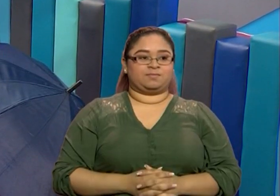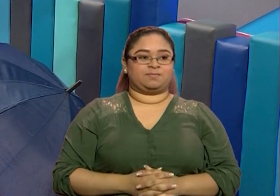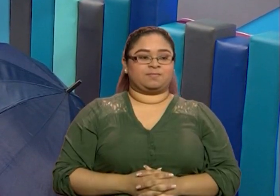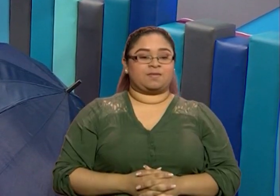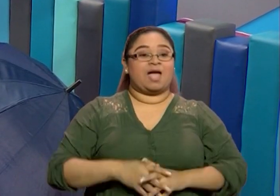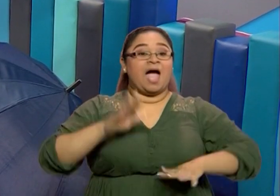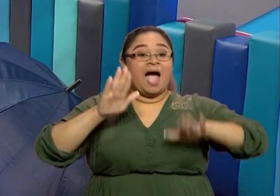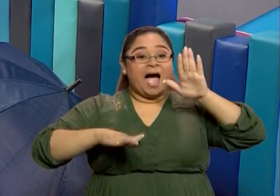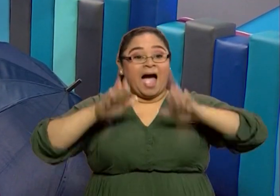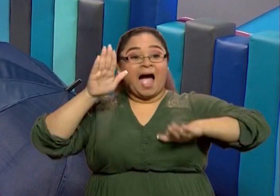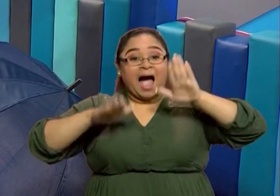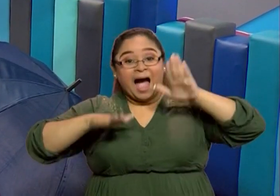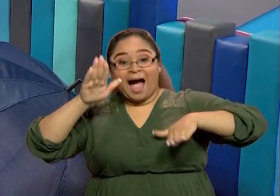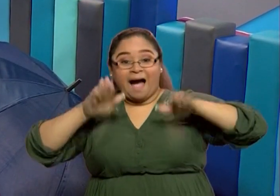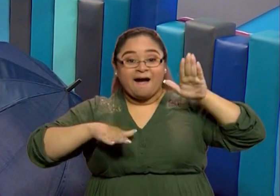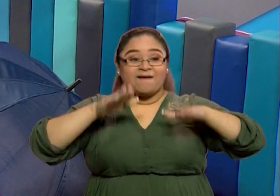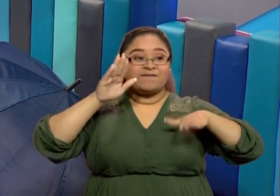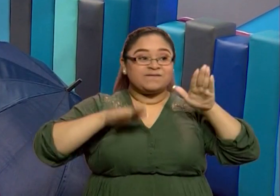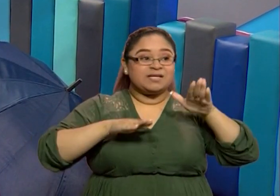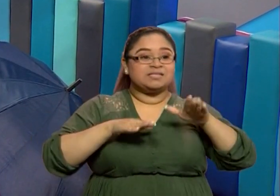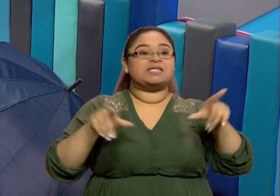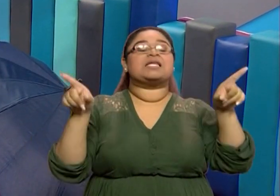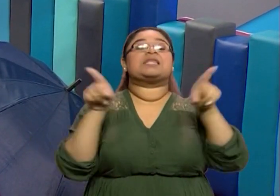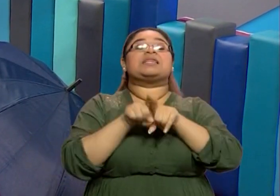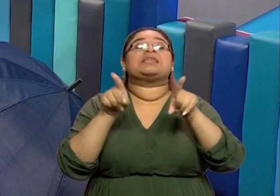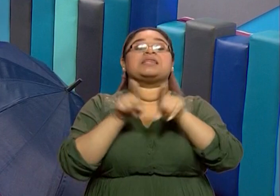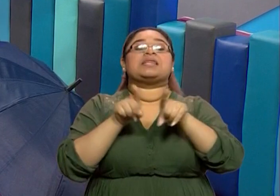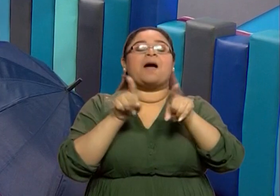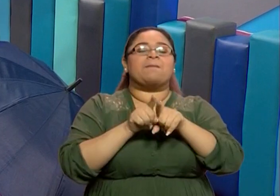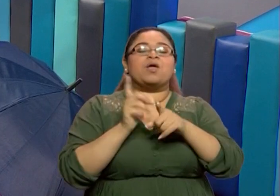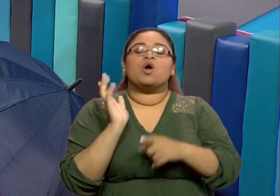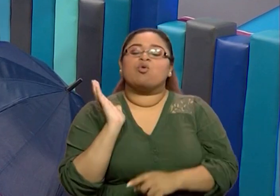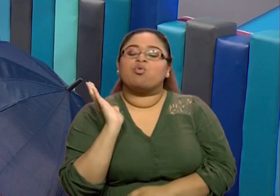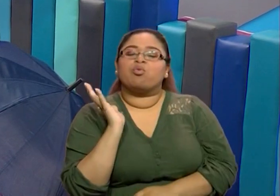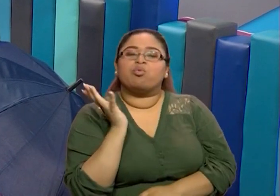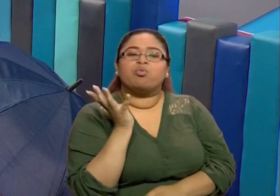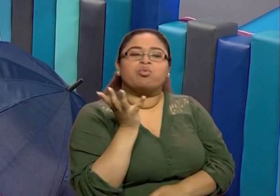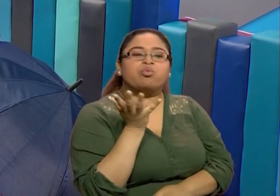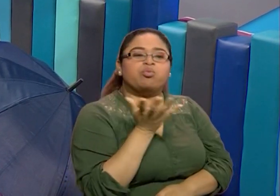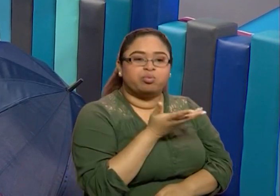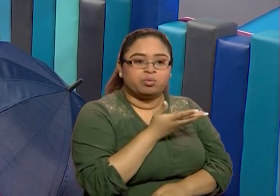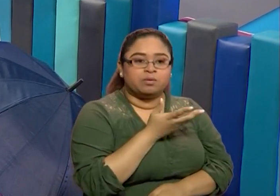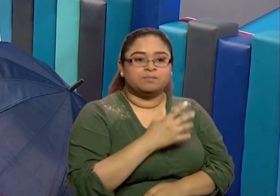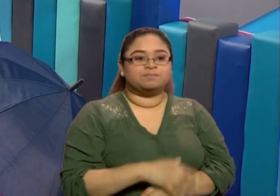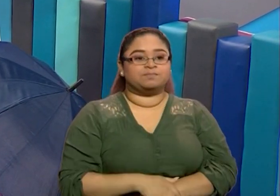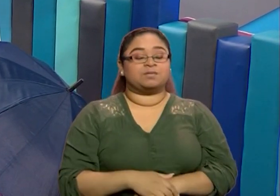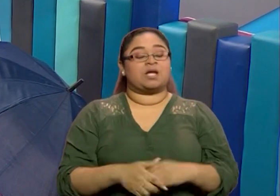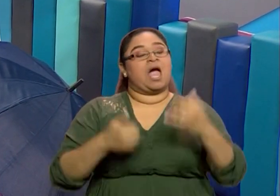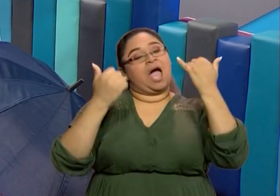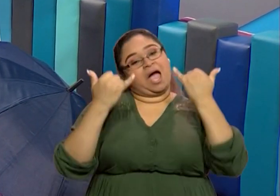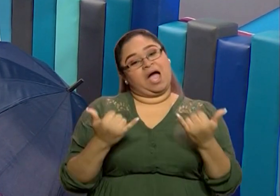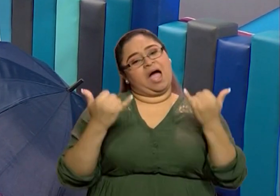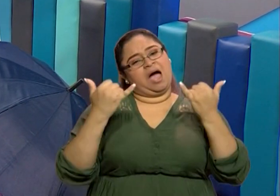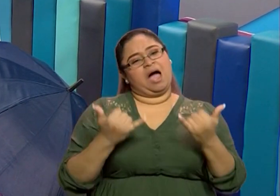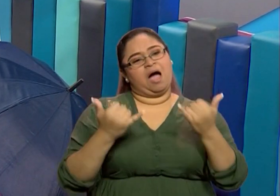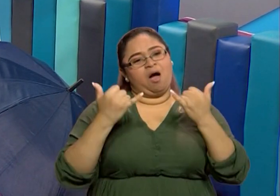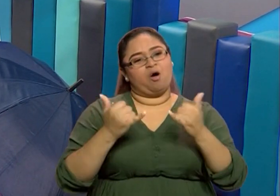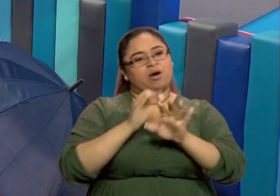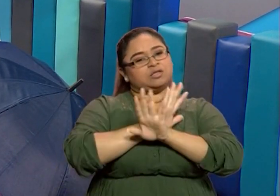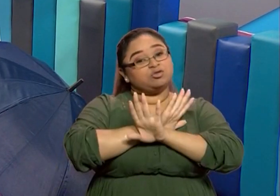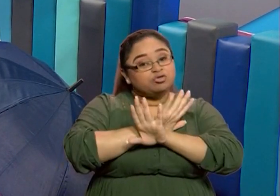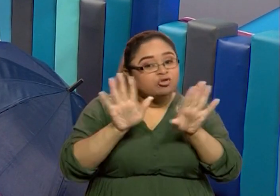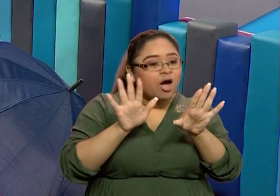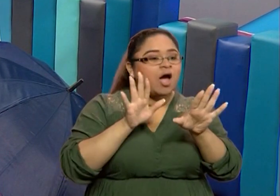ocasiones también pueden ver la niebla. Bien, mi querido estudiante, ahora, después de esta hermosa